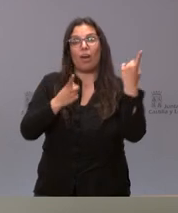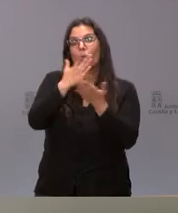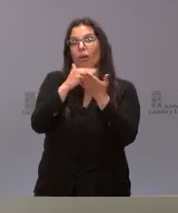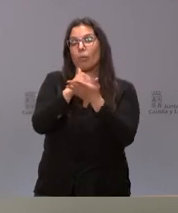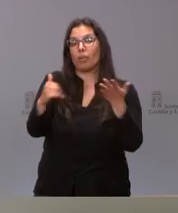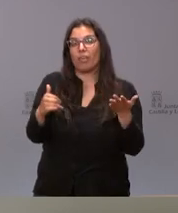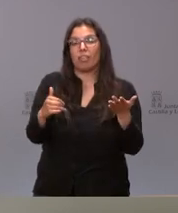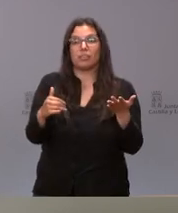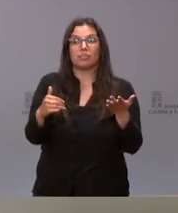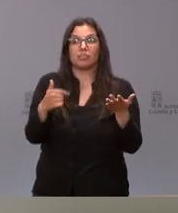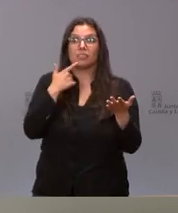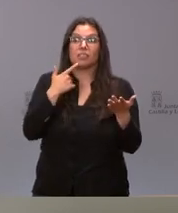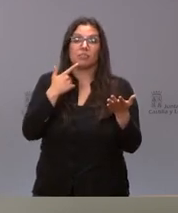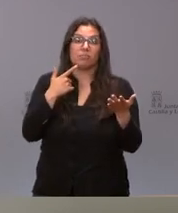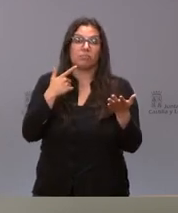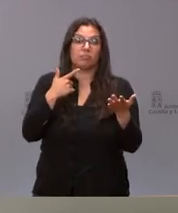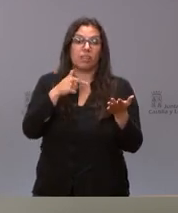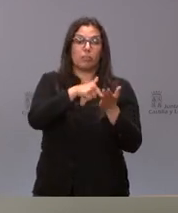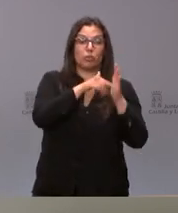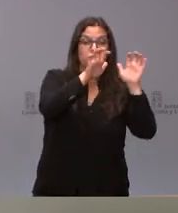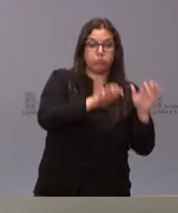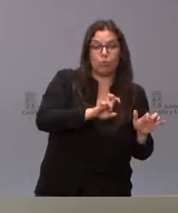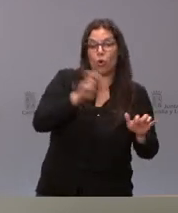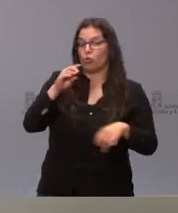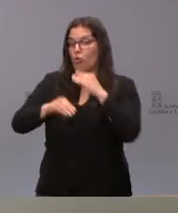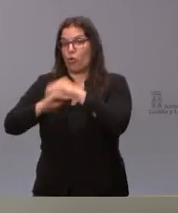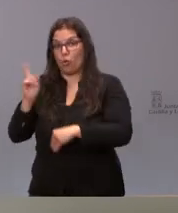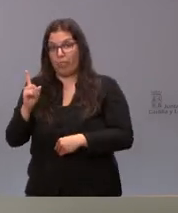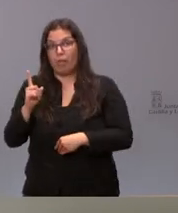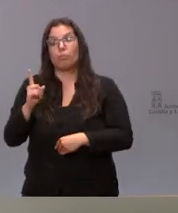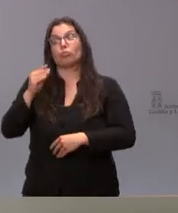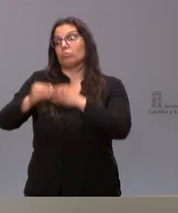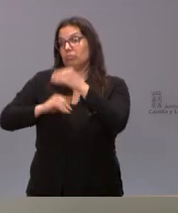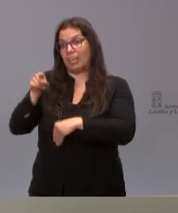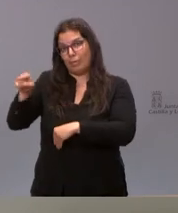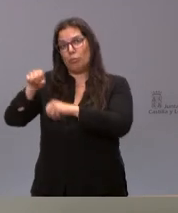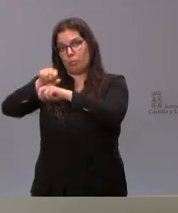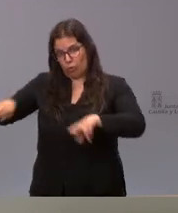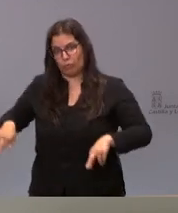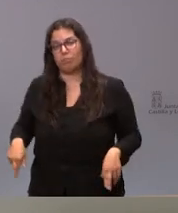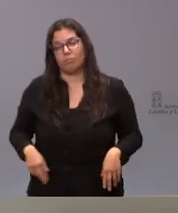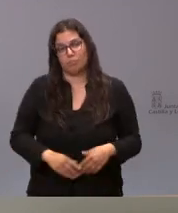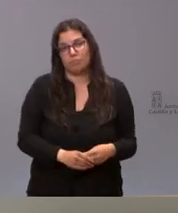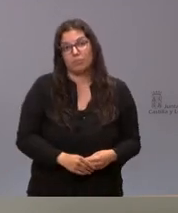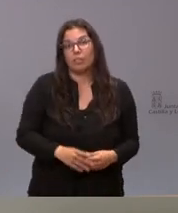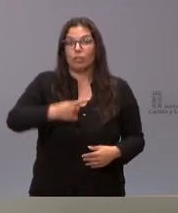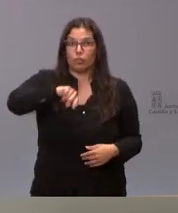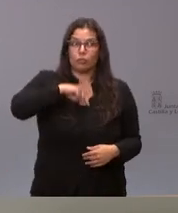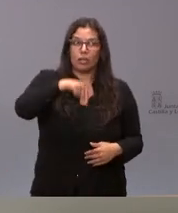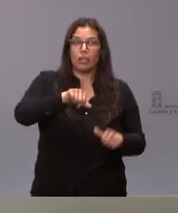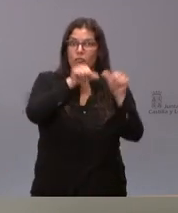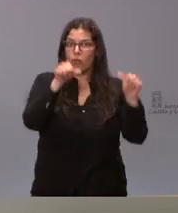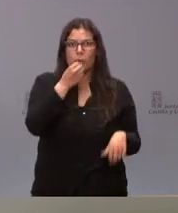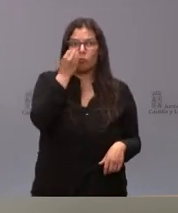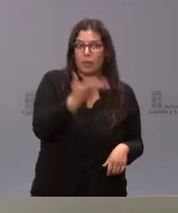que deciden bajar impuestos y otra que no pues lo peor es las comunidades autónomas que no deciden bajarlo la nuestra es una fórmula muy